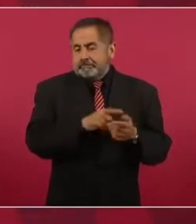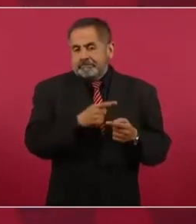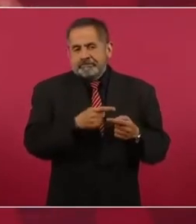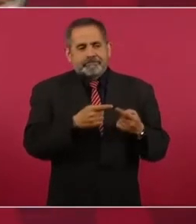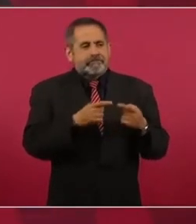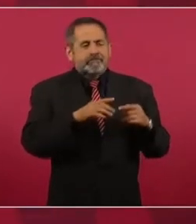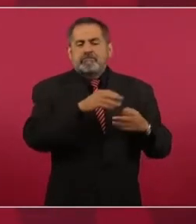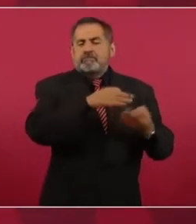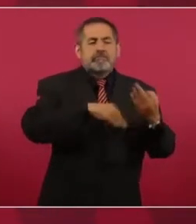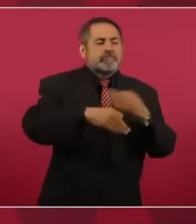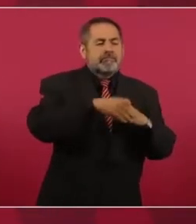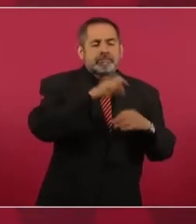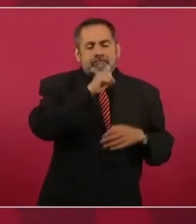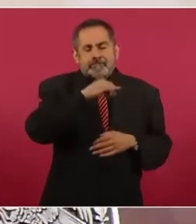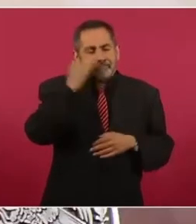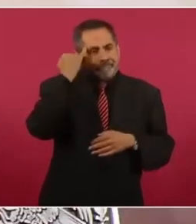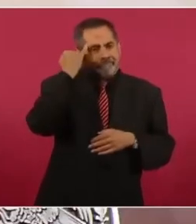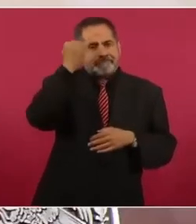corriente